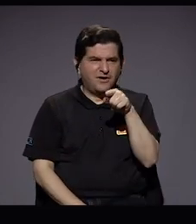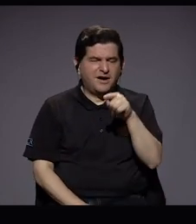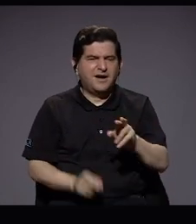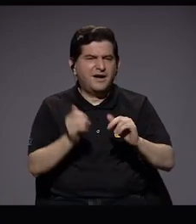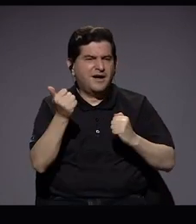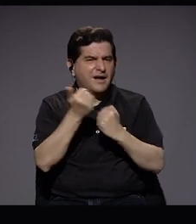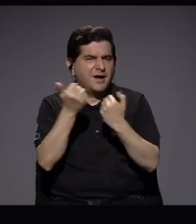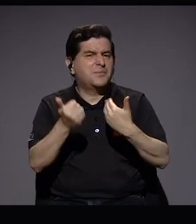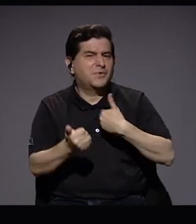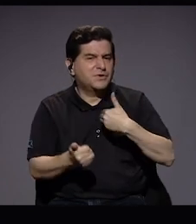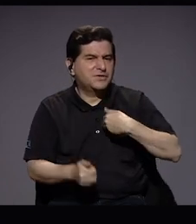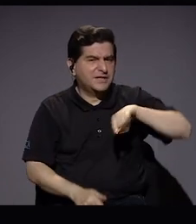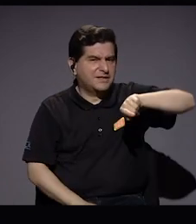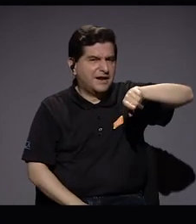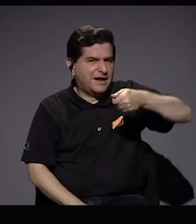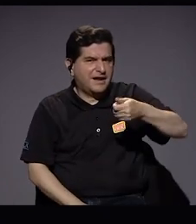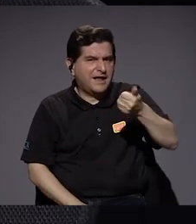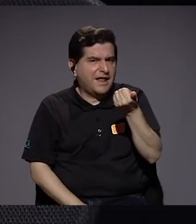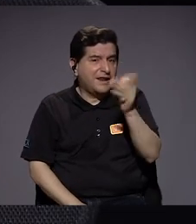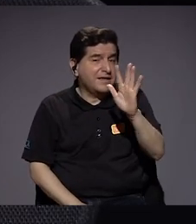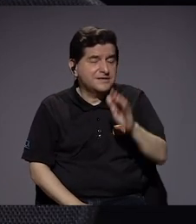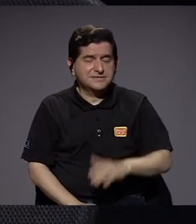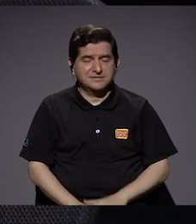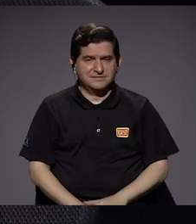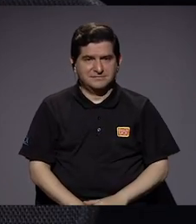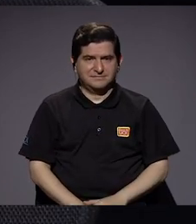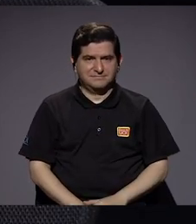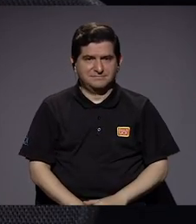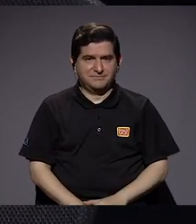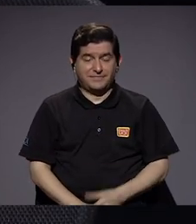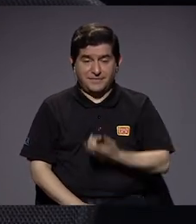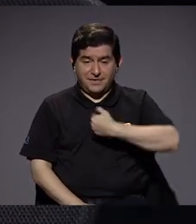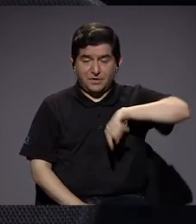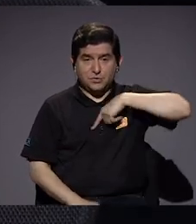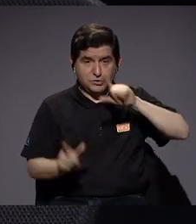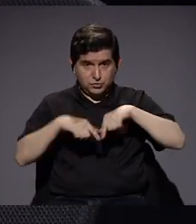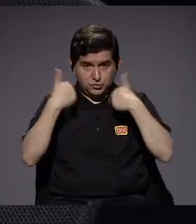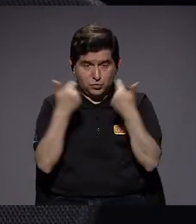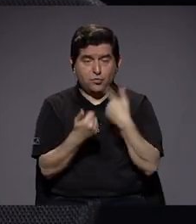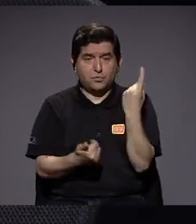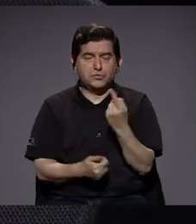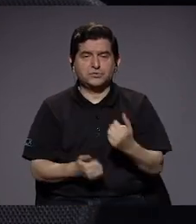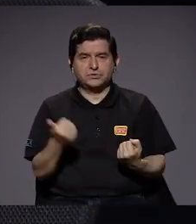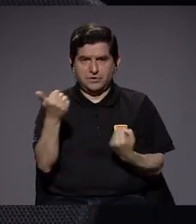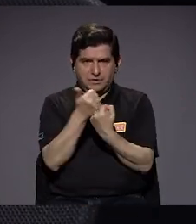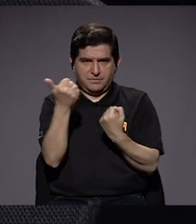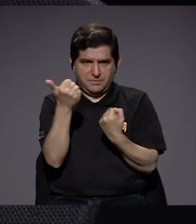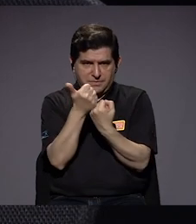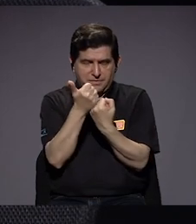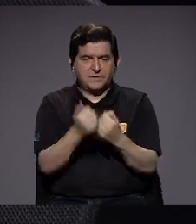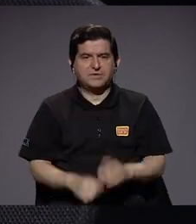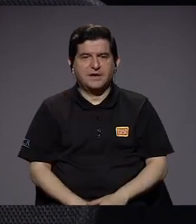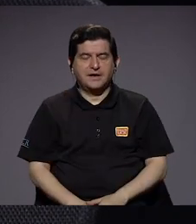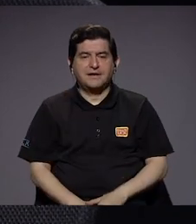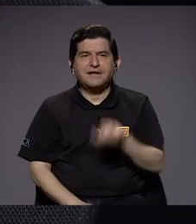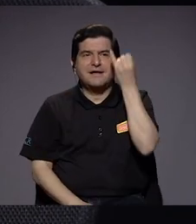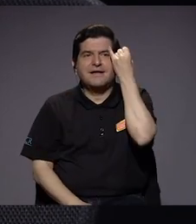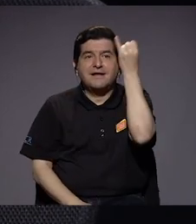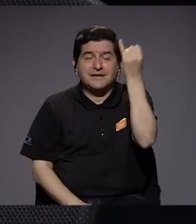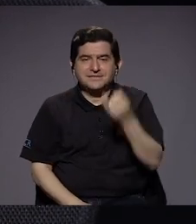nos iría en ese respaldo que el Canal 15 debería tener. Nosotros somos, como banca, siempre respaldamos muchísimo las